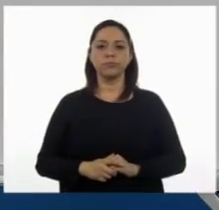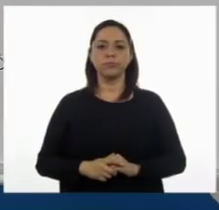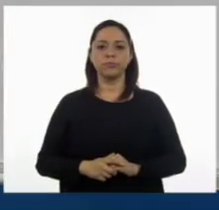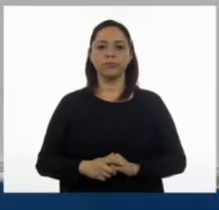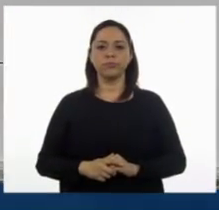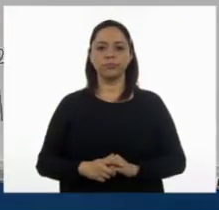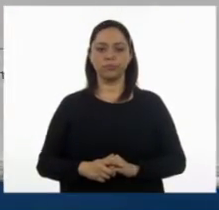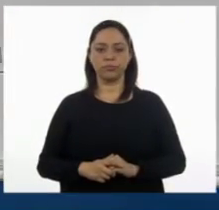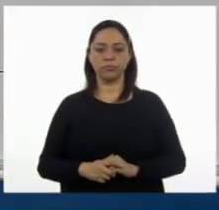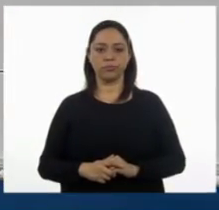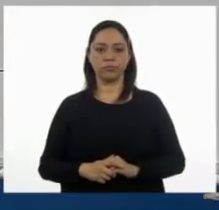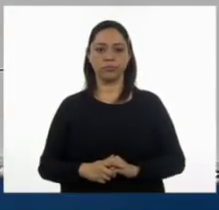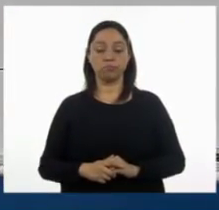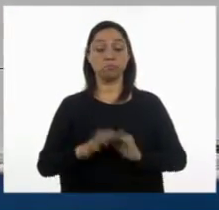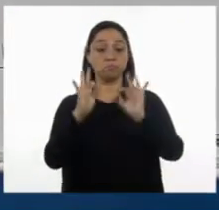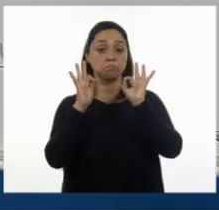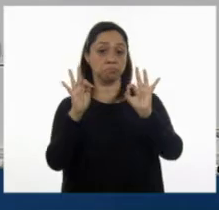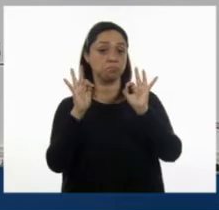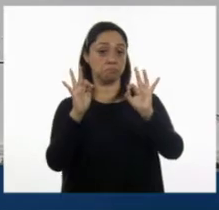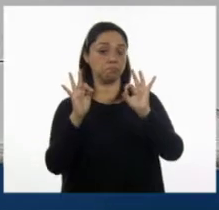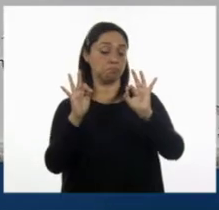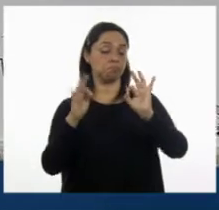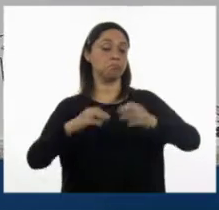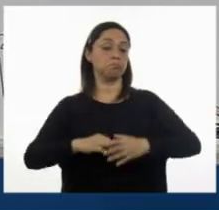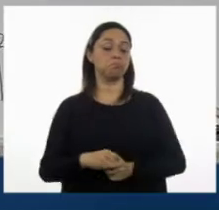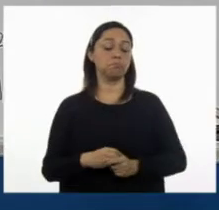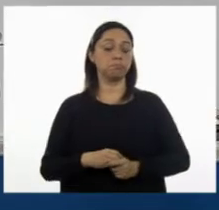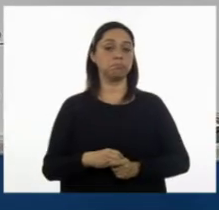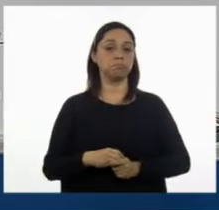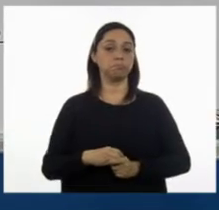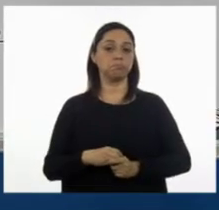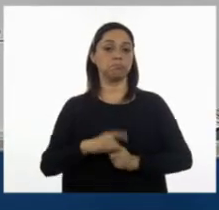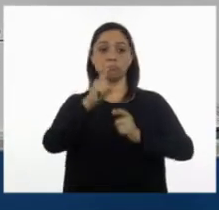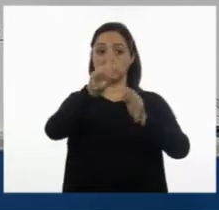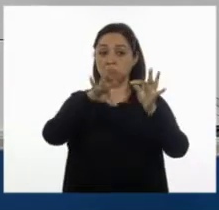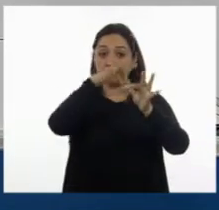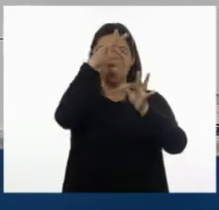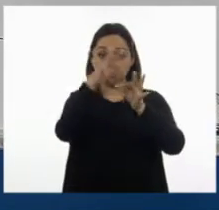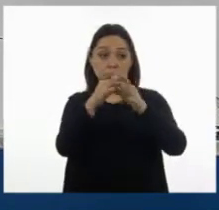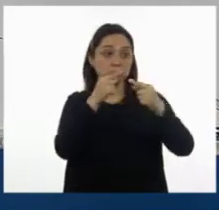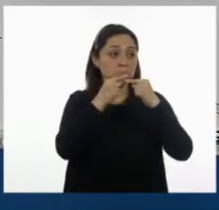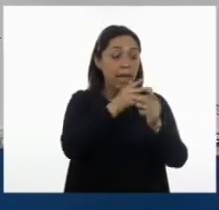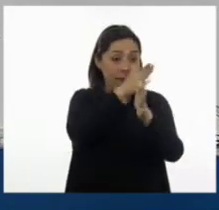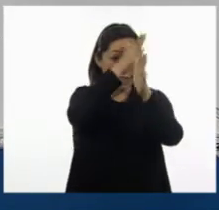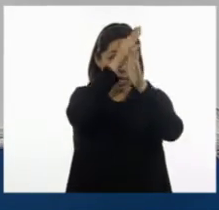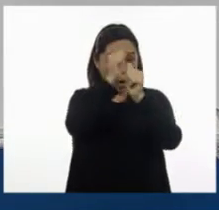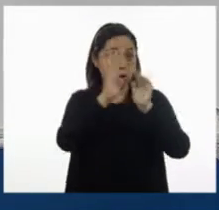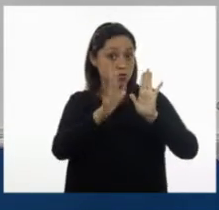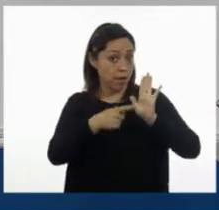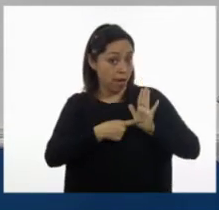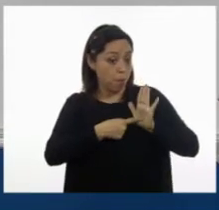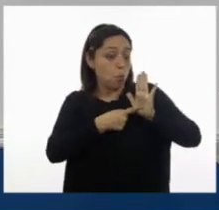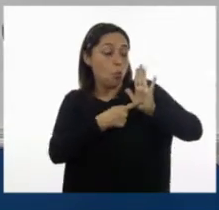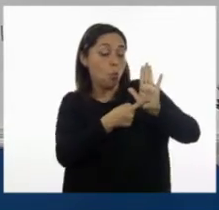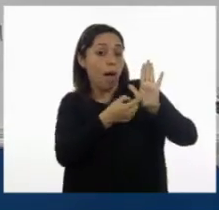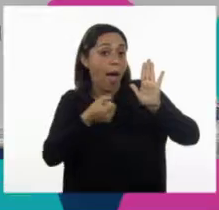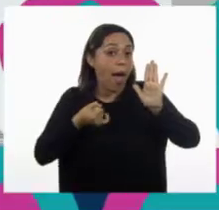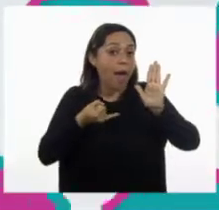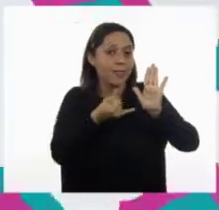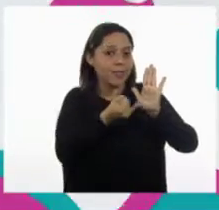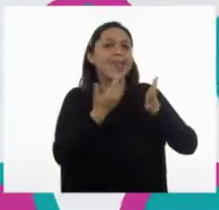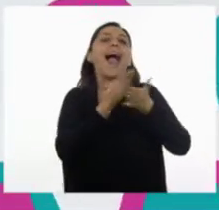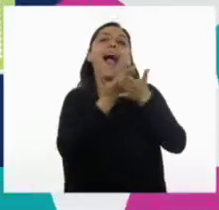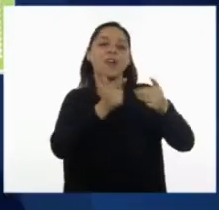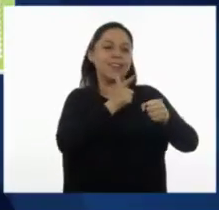Catorce. Perfecto. Entonces, ya una vez que establecimos nuestro sistema de referencia, vamos a poder localizar